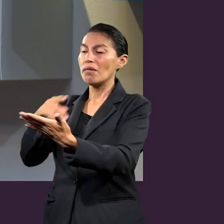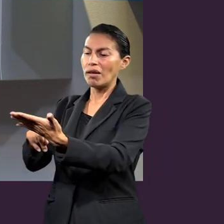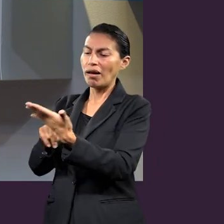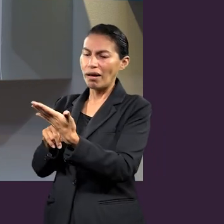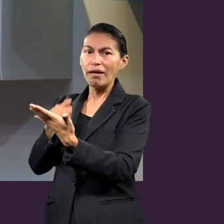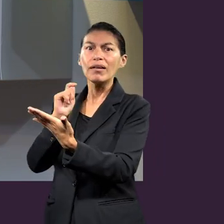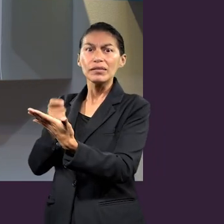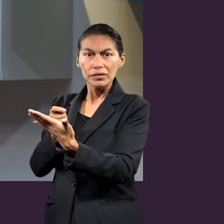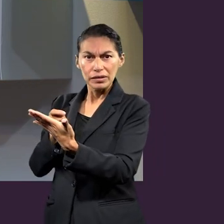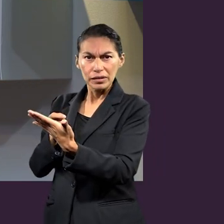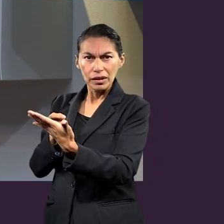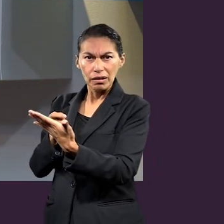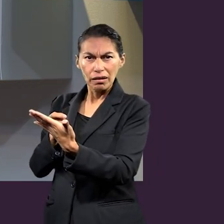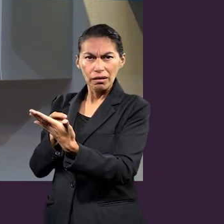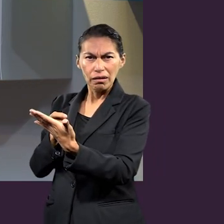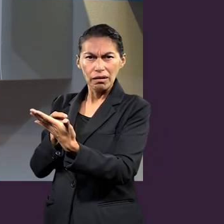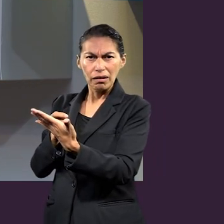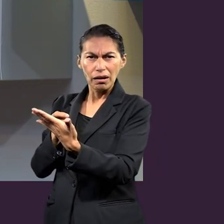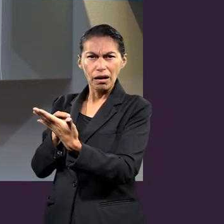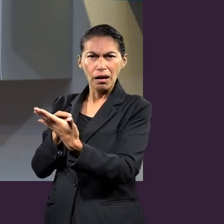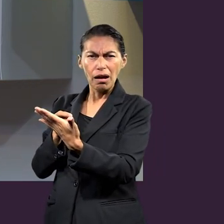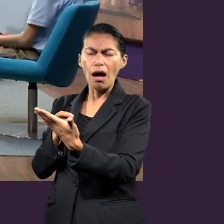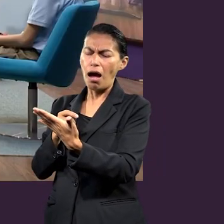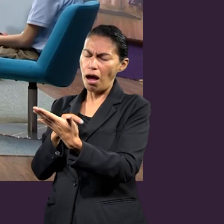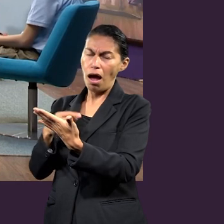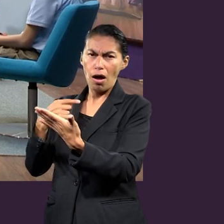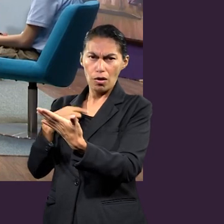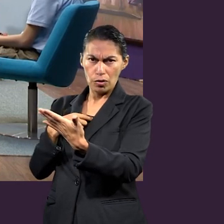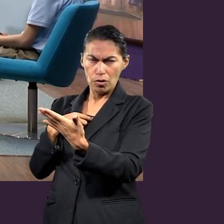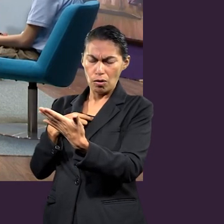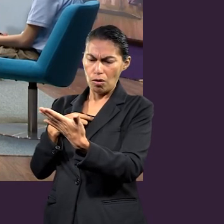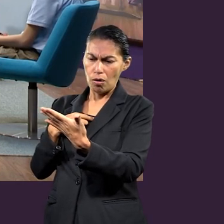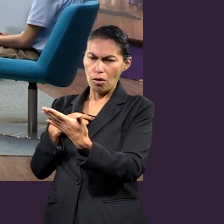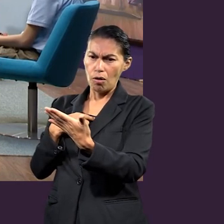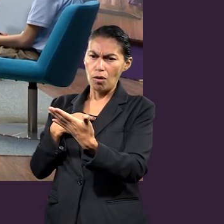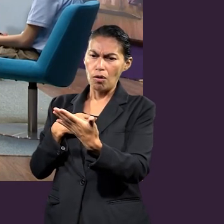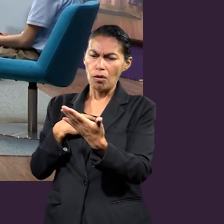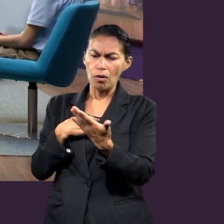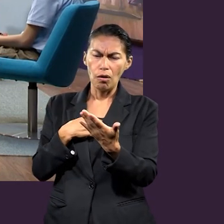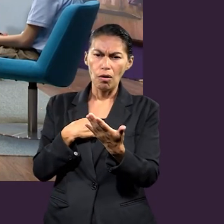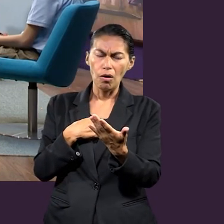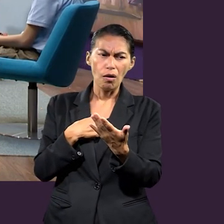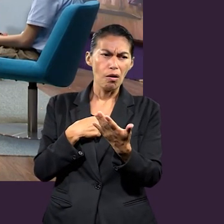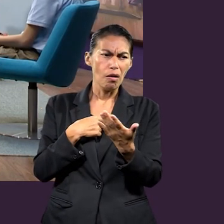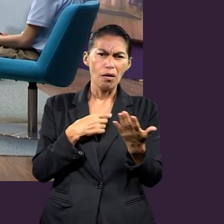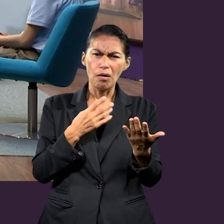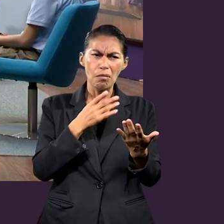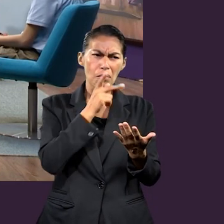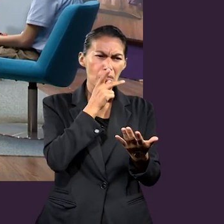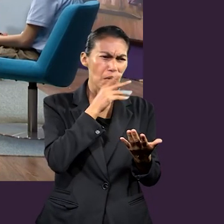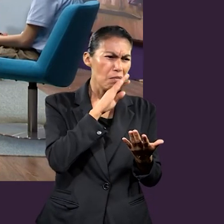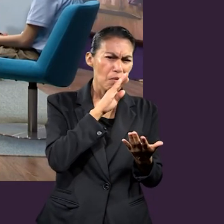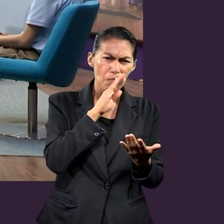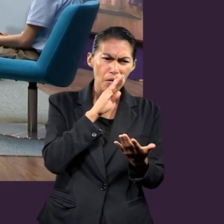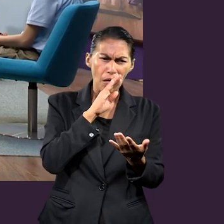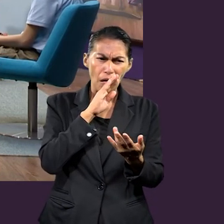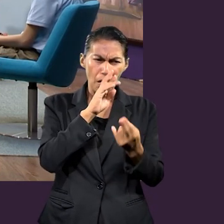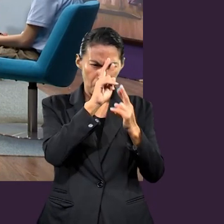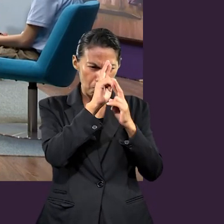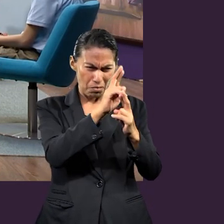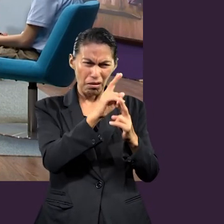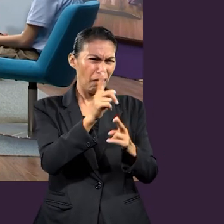debe ser a luz de la Biblia. Es decir, a luz de la palabra de Dios. Si yo me desvío